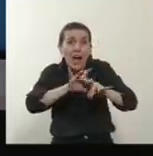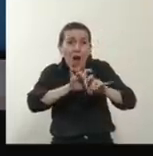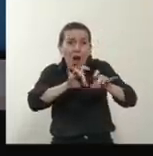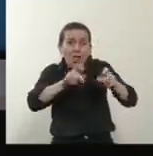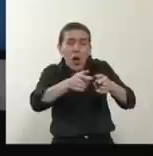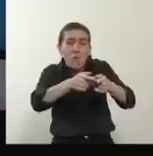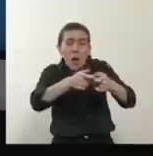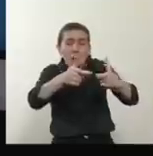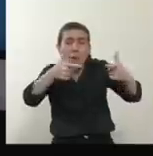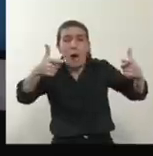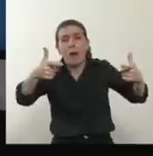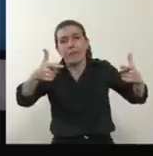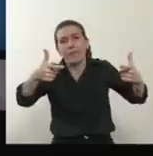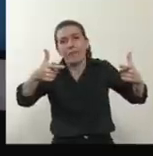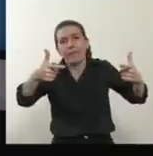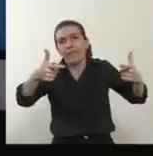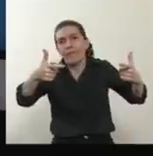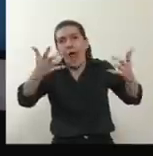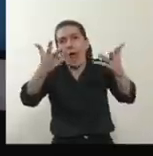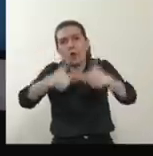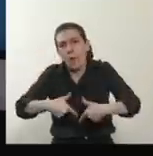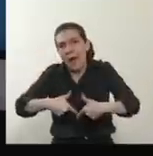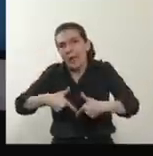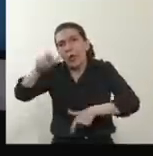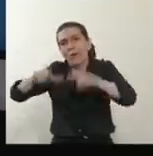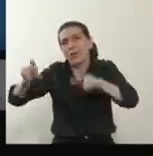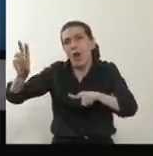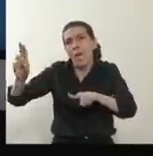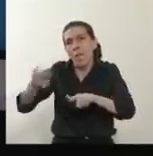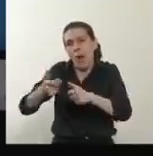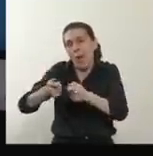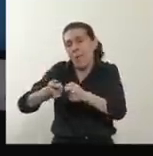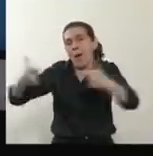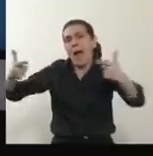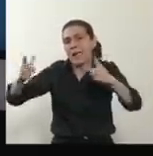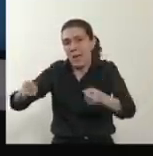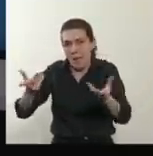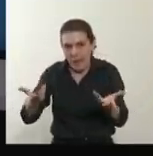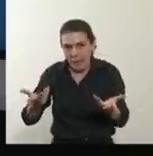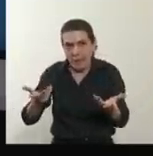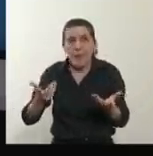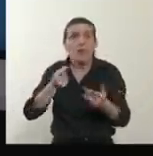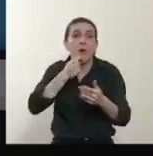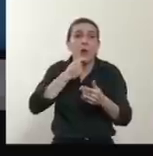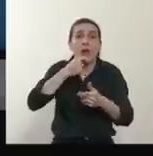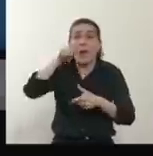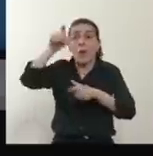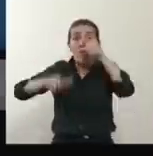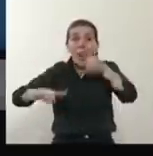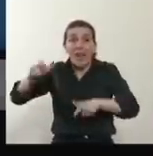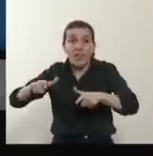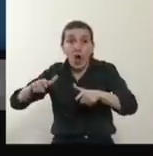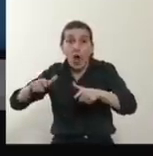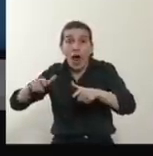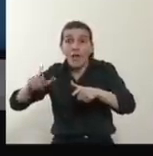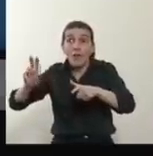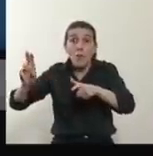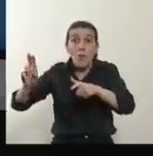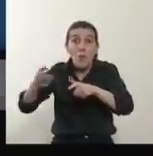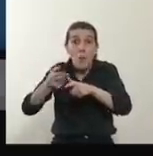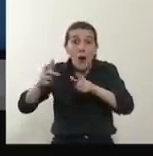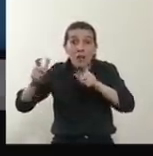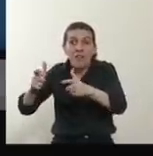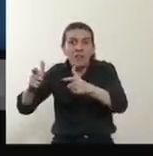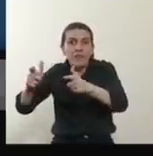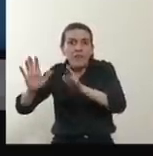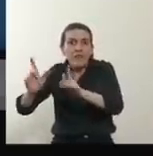pensar que la tasa de mortalidad también crezca. Si la tasa de mortalidad no crece a la misma velocidad de